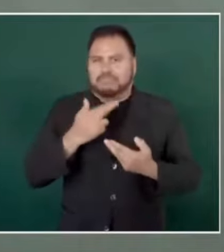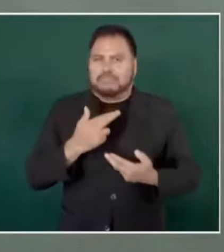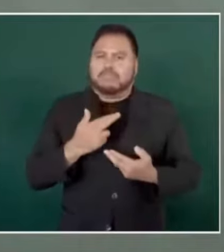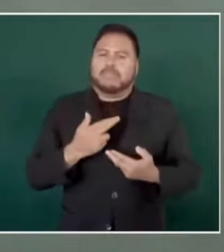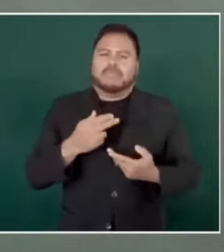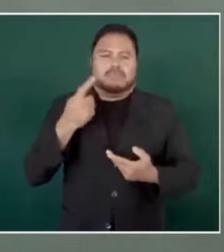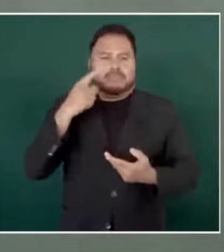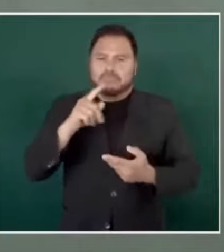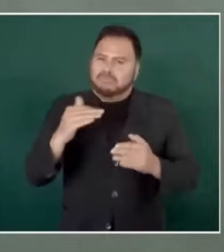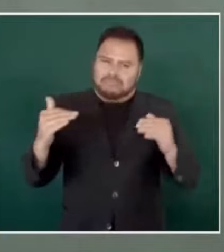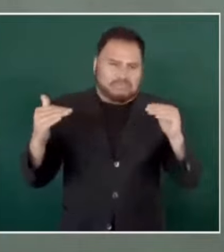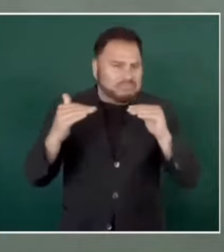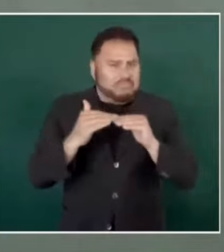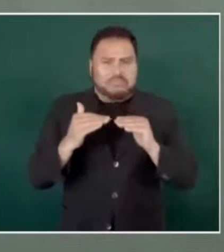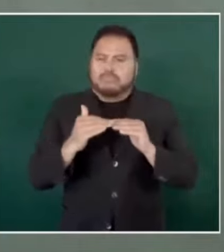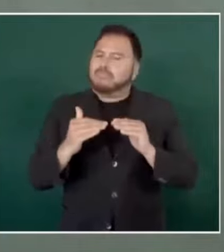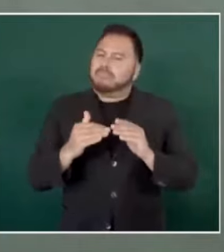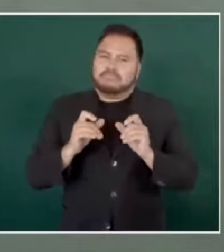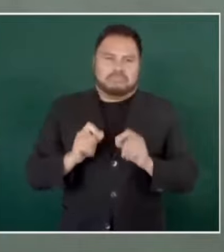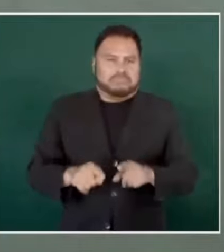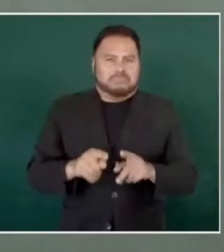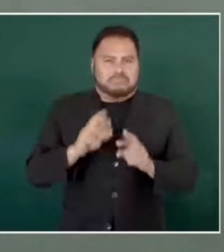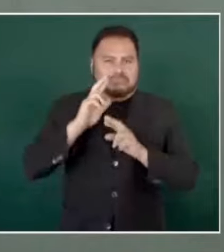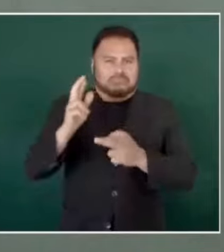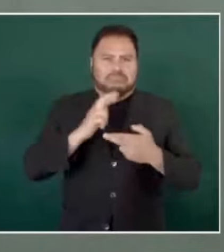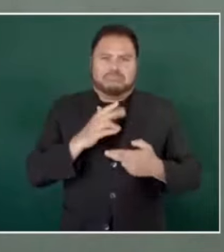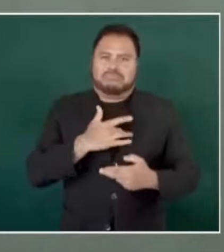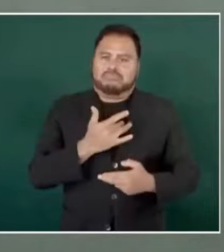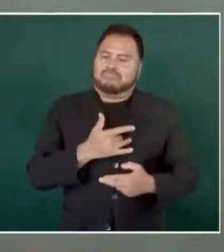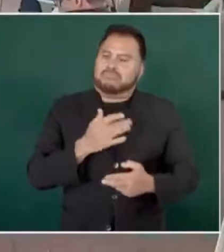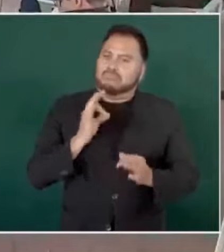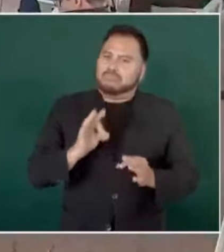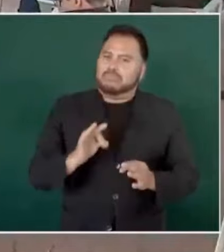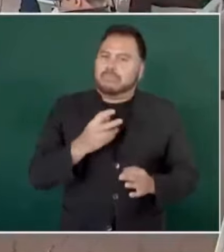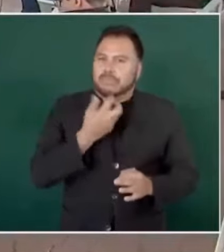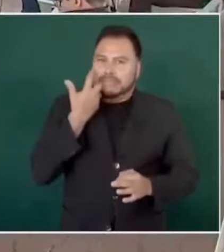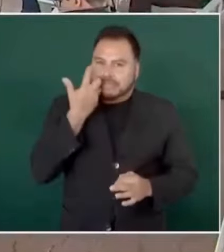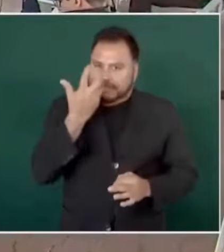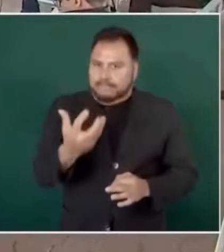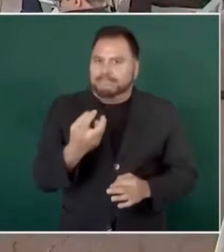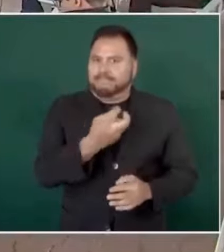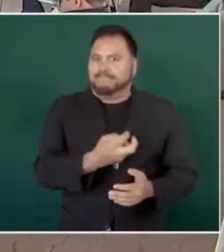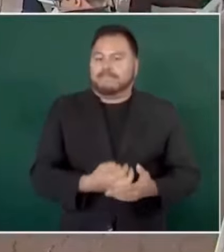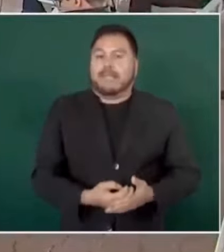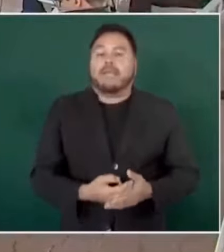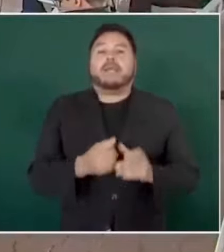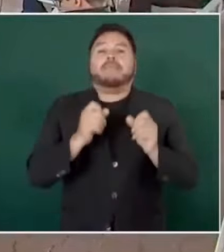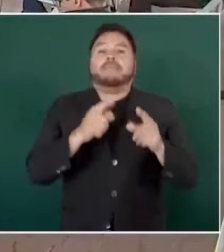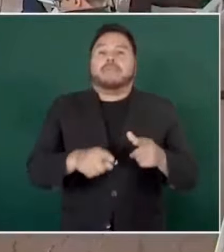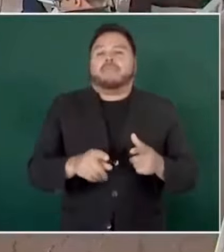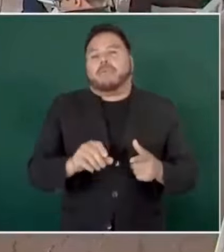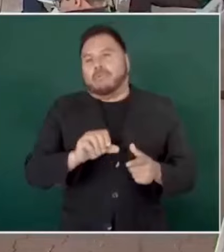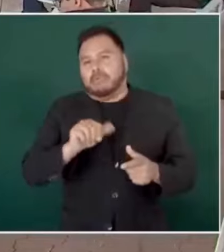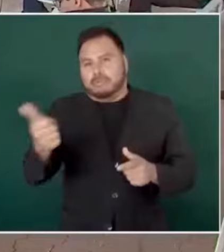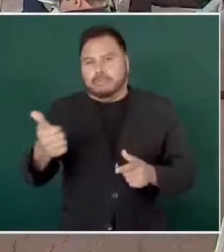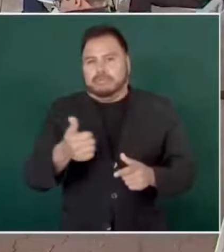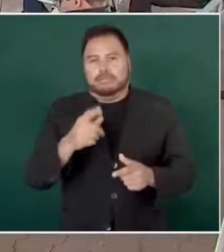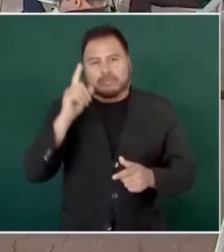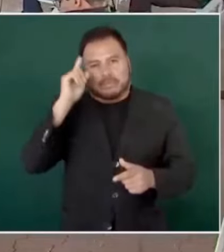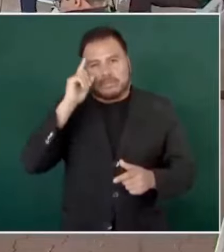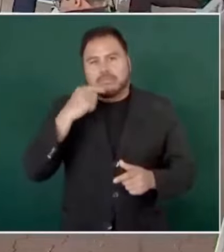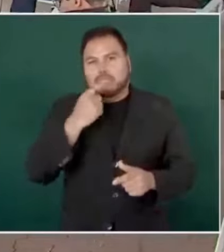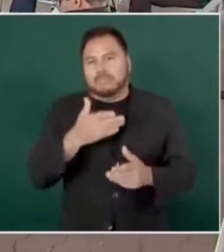de igualdad y que, entre otras cosas, de